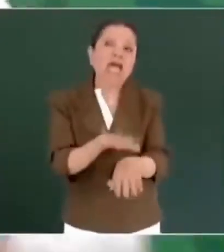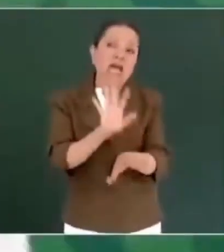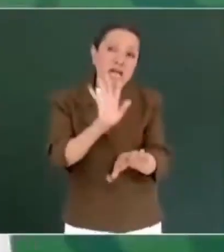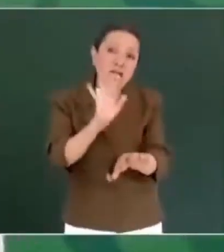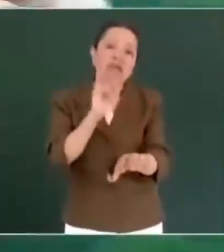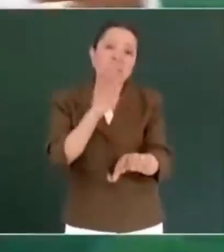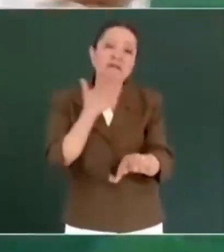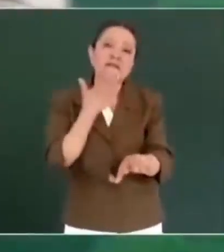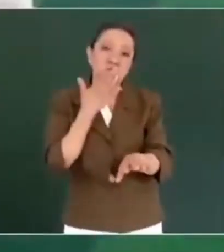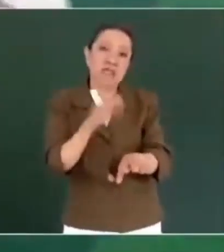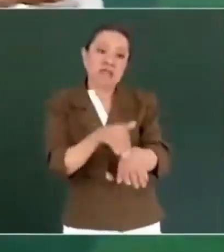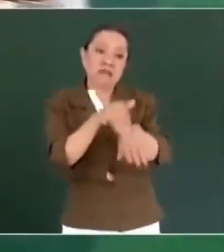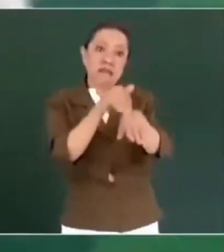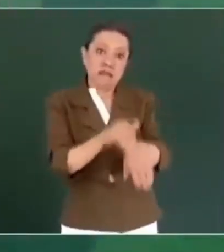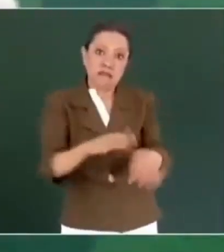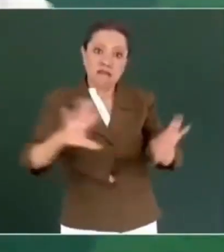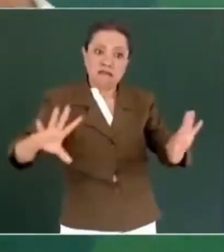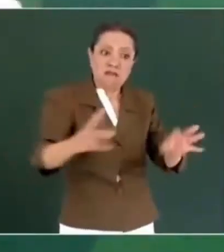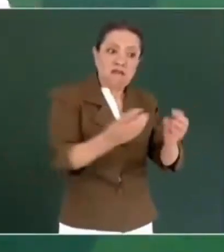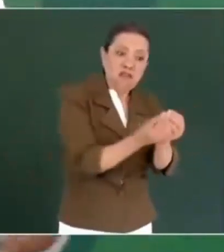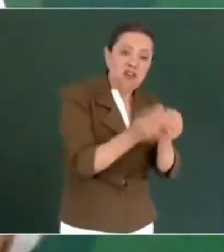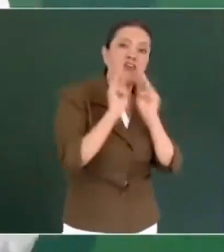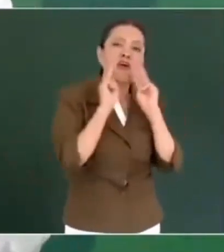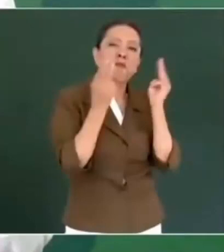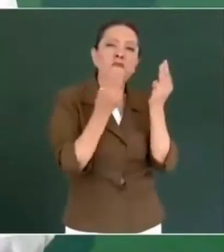Todos tienen que estar con la mafia del poder.